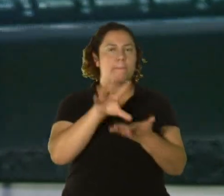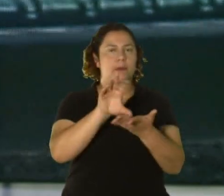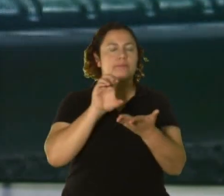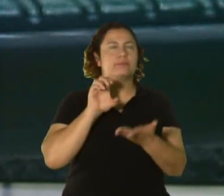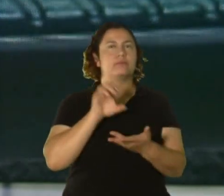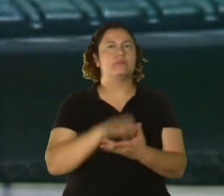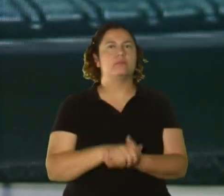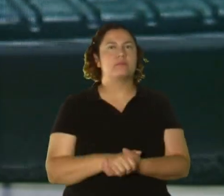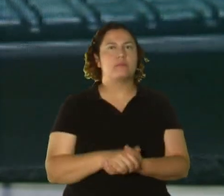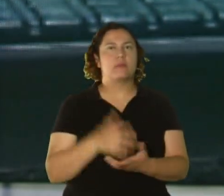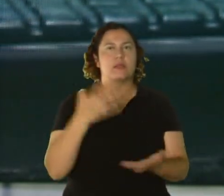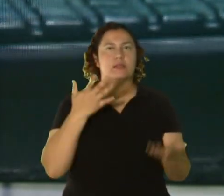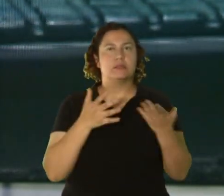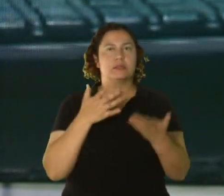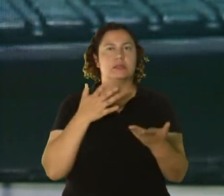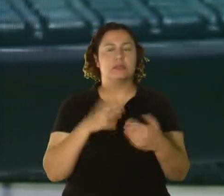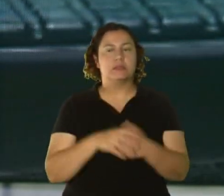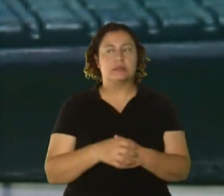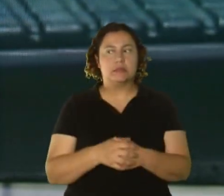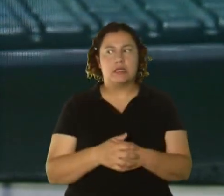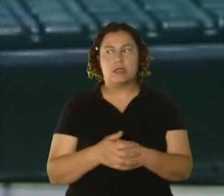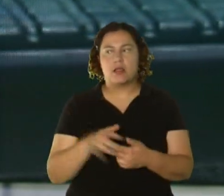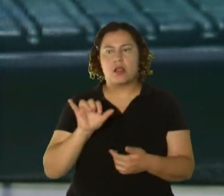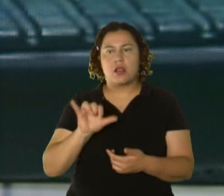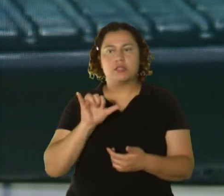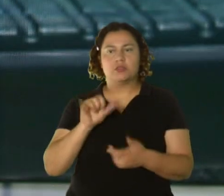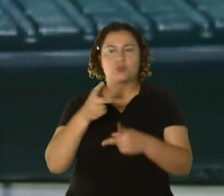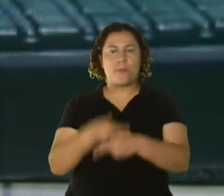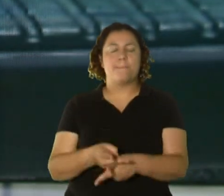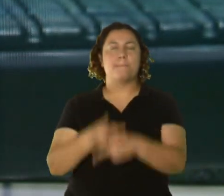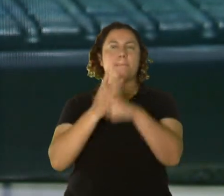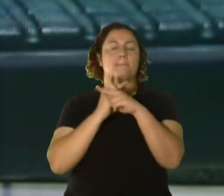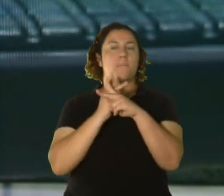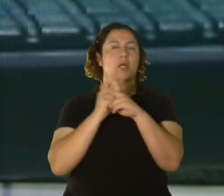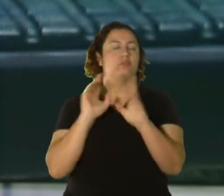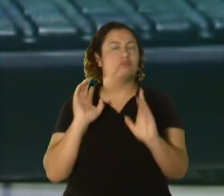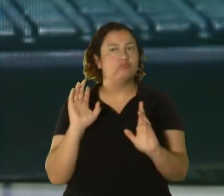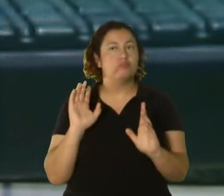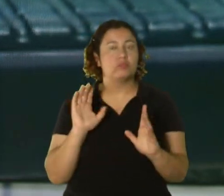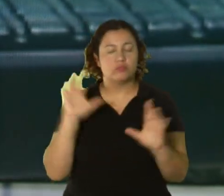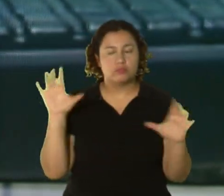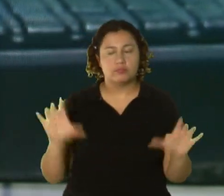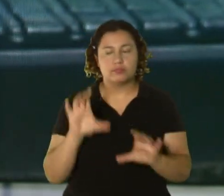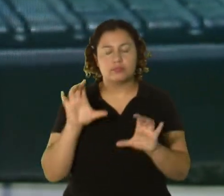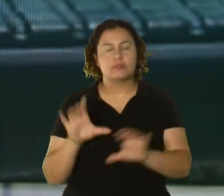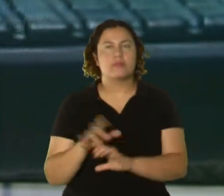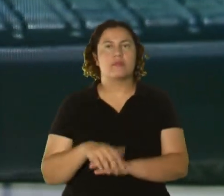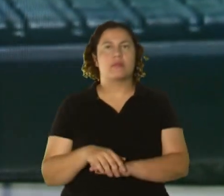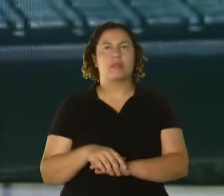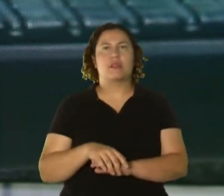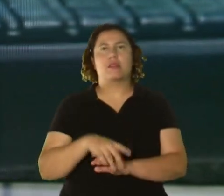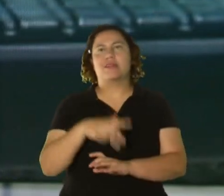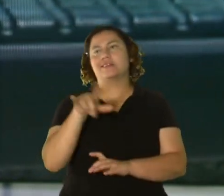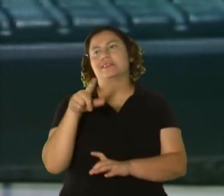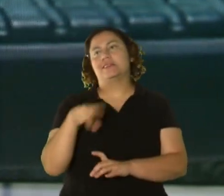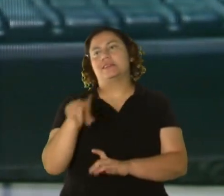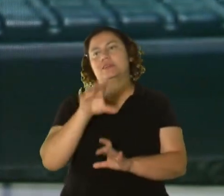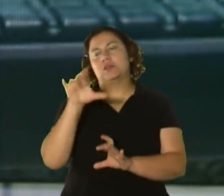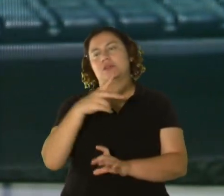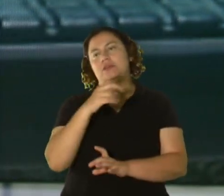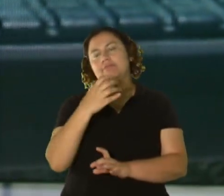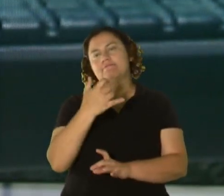ese ha sido el desembolso de algún préstamo que hayan realizado y pues cometen el error de